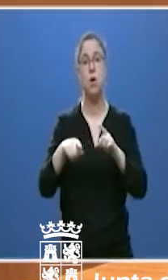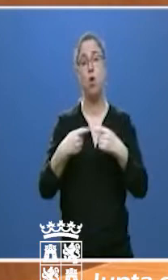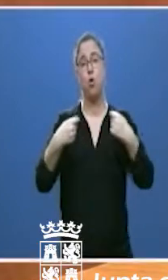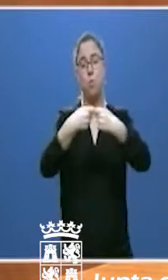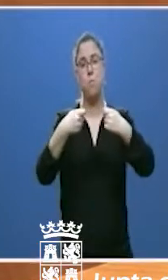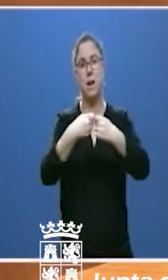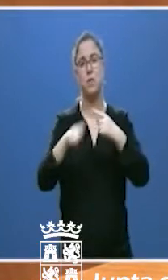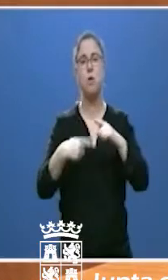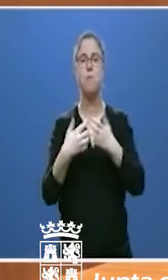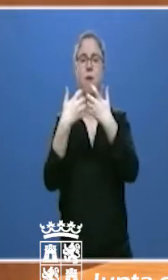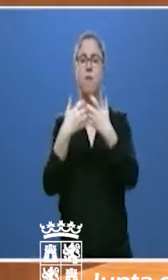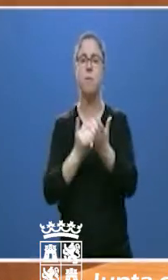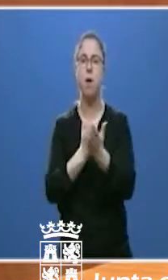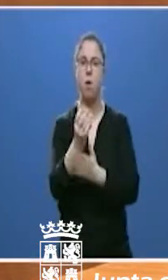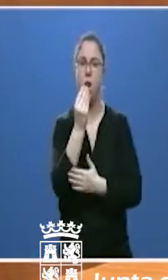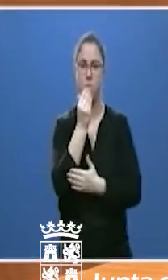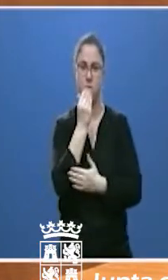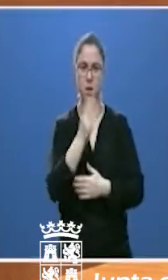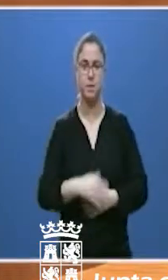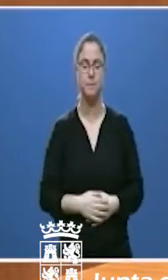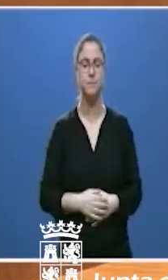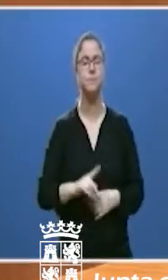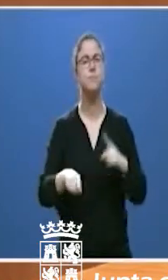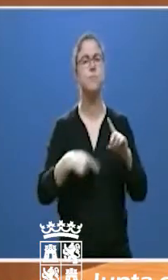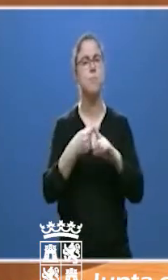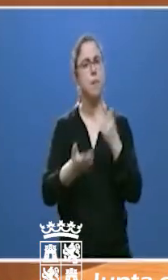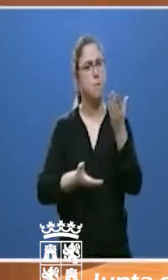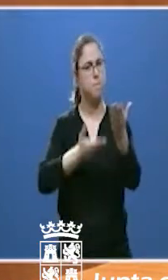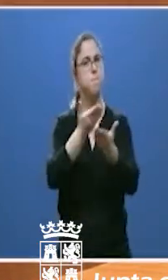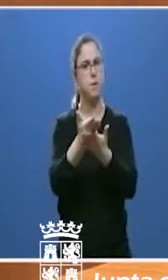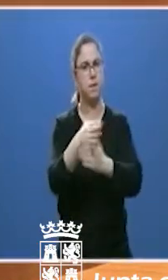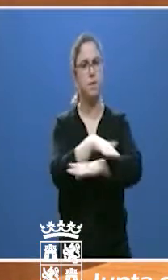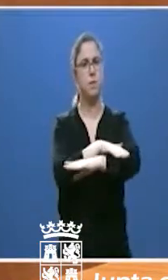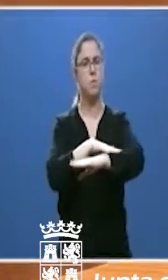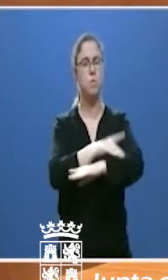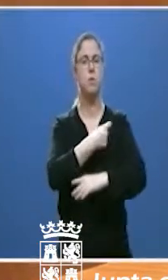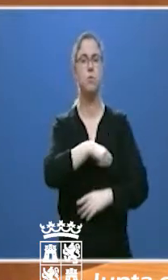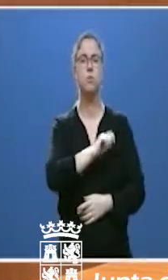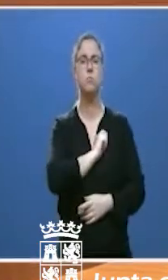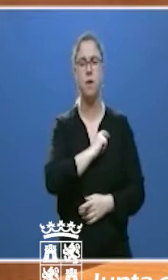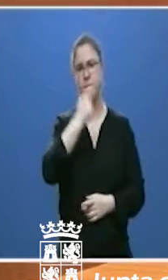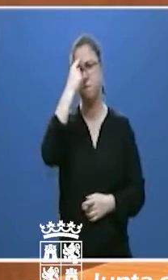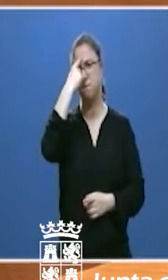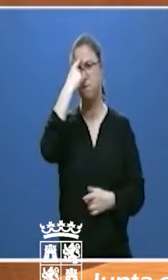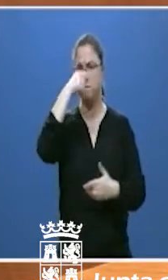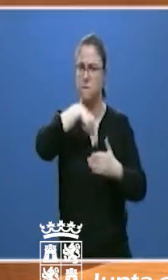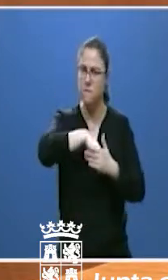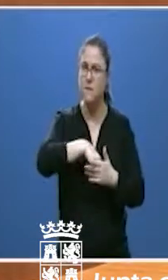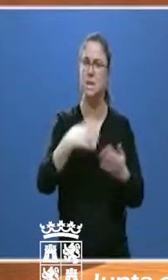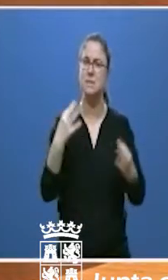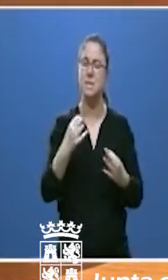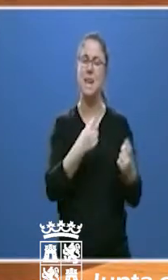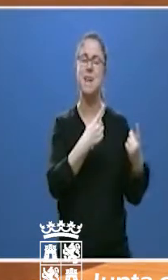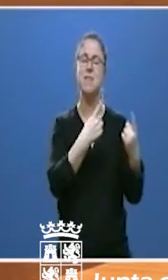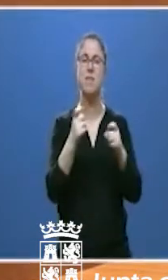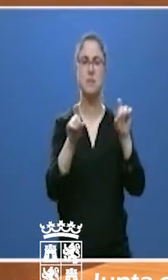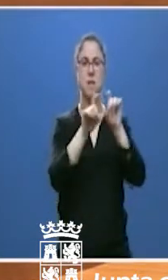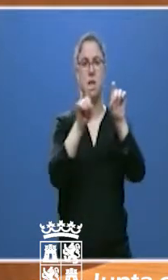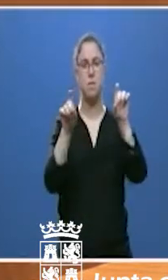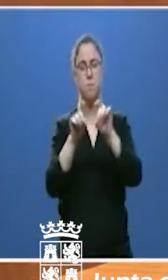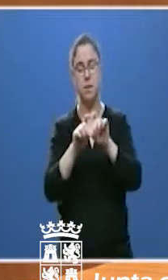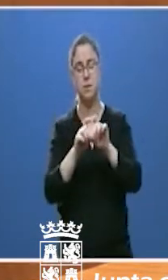Por otro lado, continuamos pidiendo al Gobierno de la Nación que tenga siempre en cuenta las necesidades de las empresas,